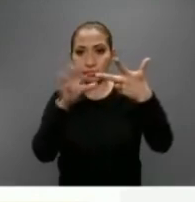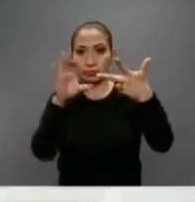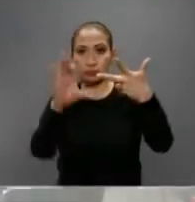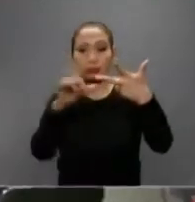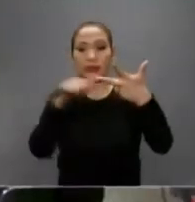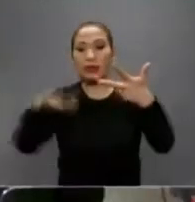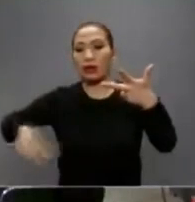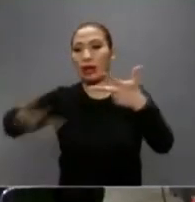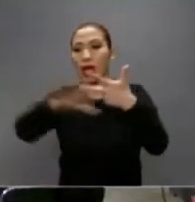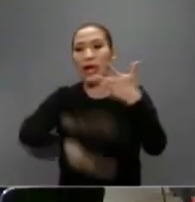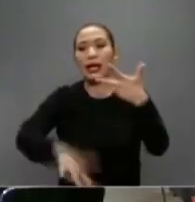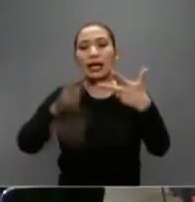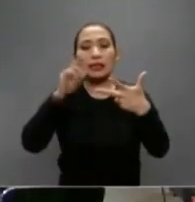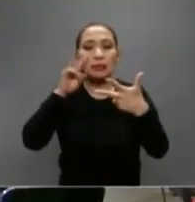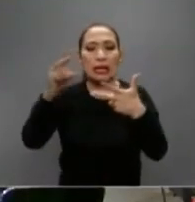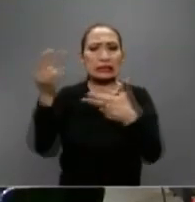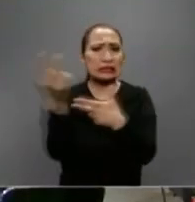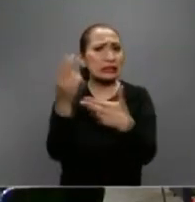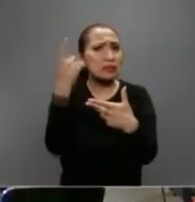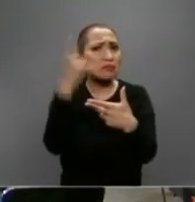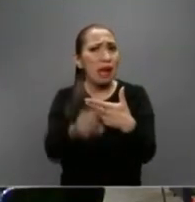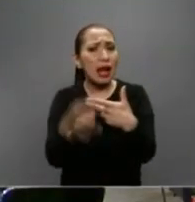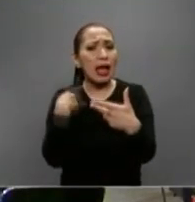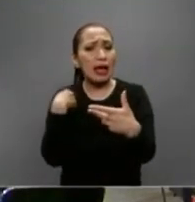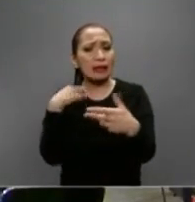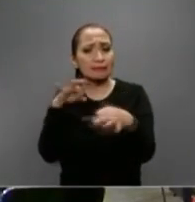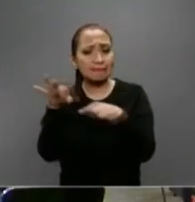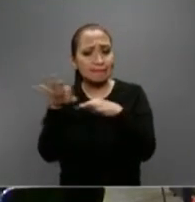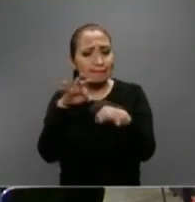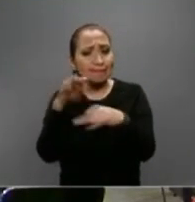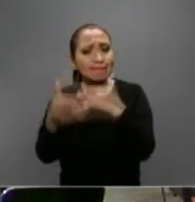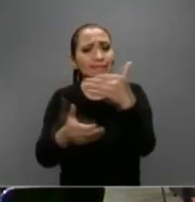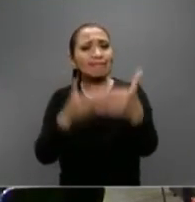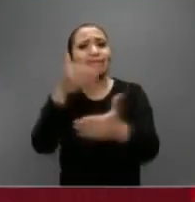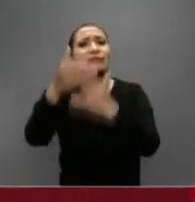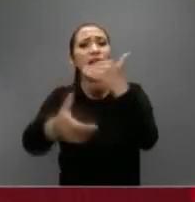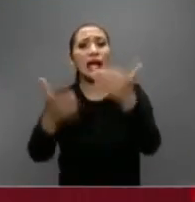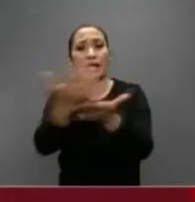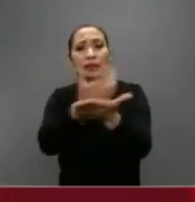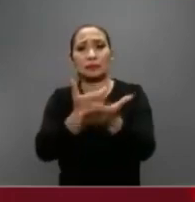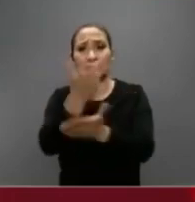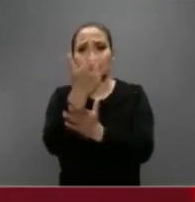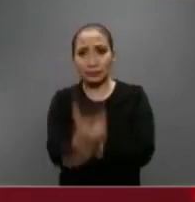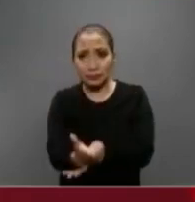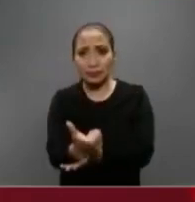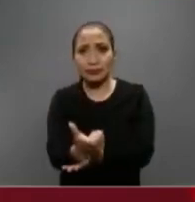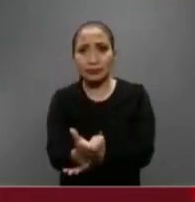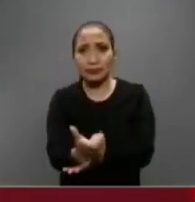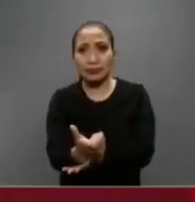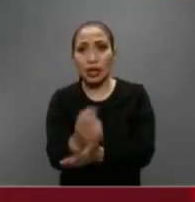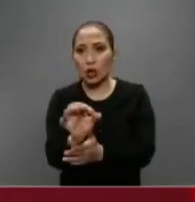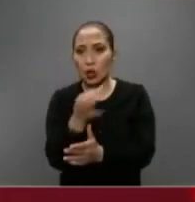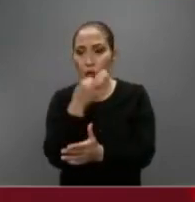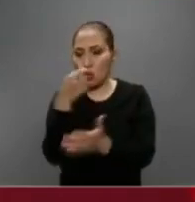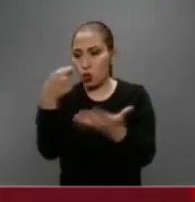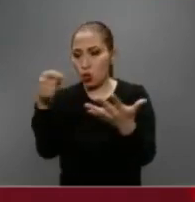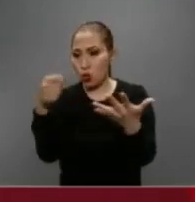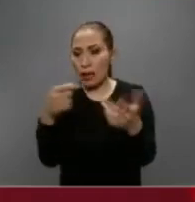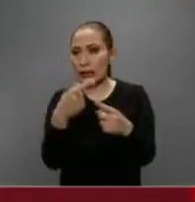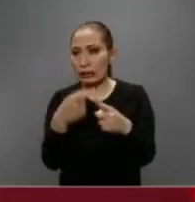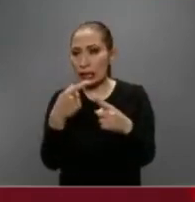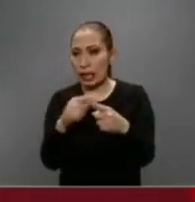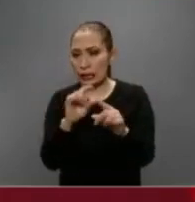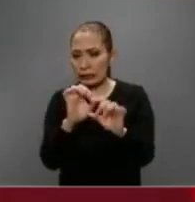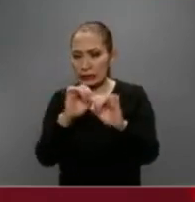es los sectores que se consideran esenciales para el funcionamiento fundamental de la economía. No enunciaré en este